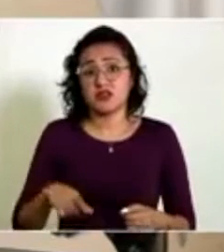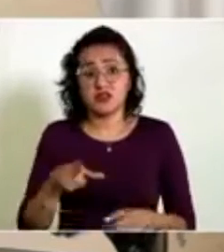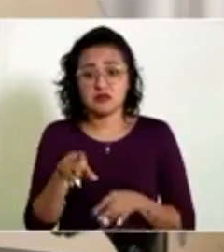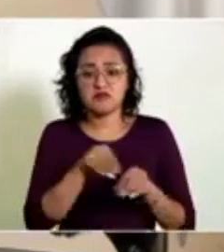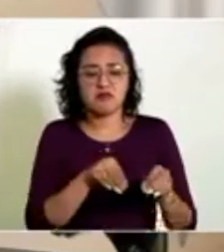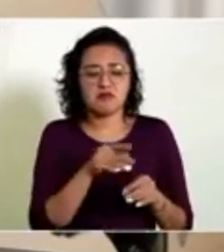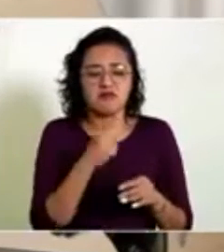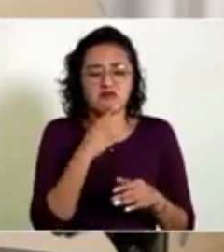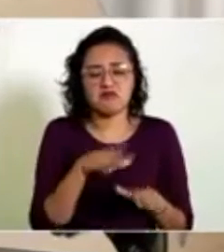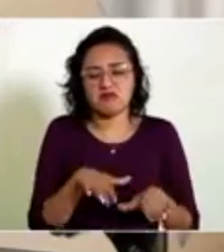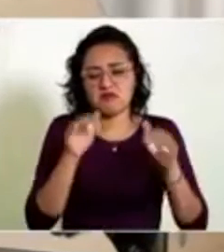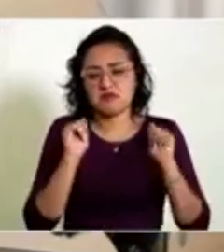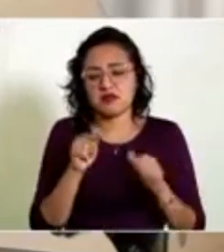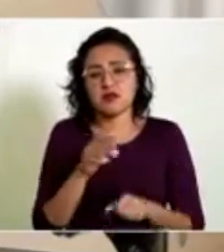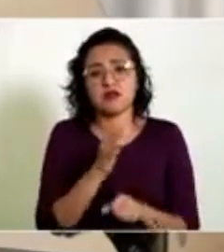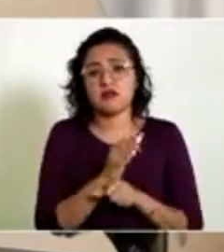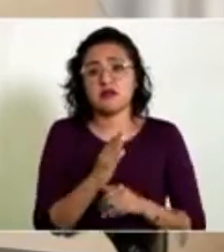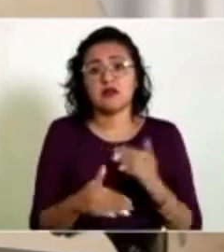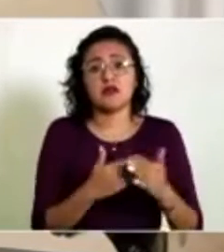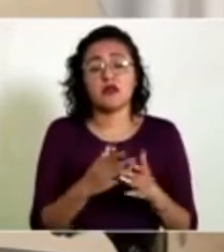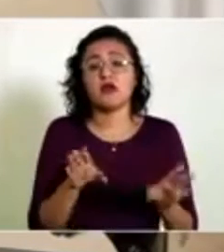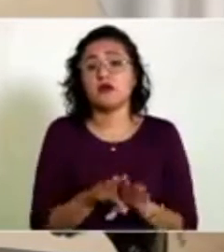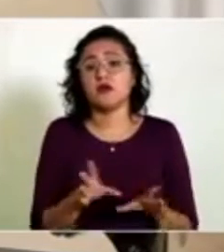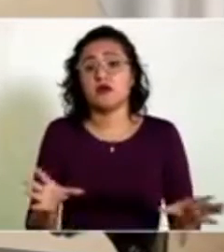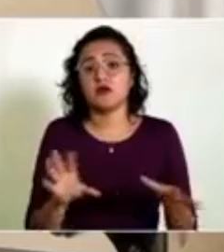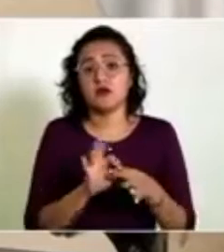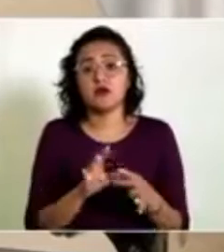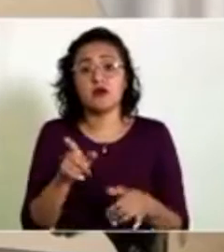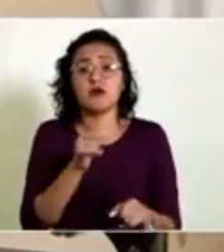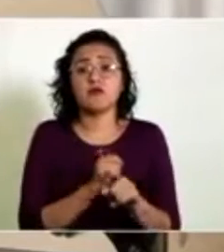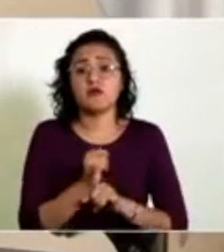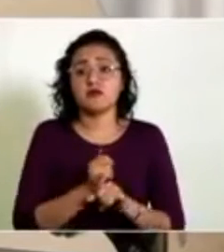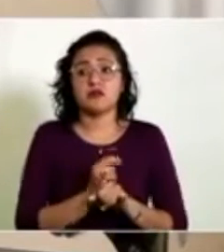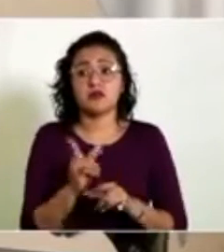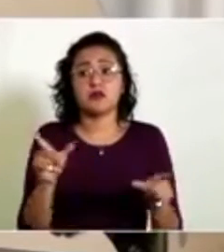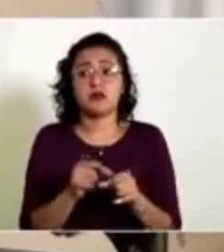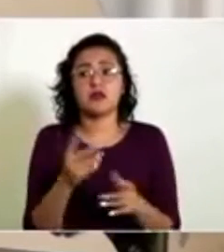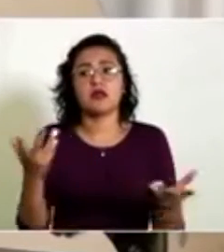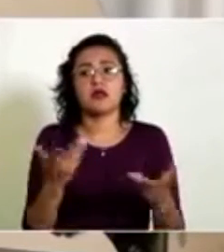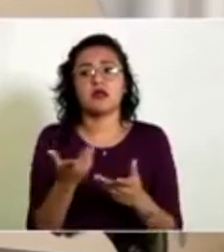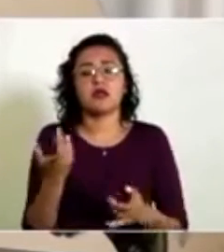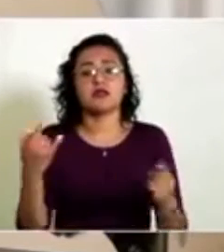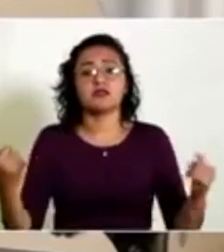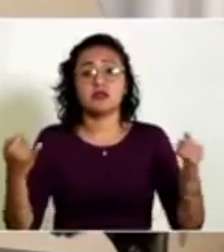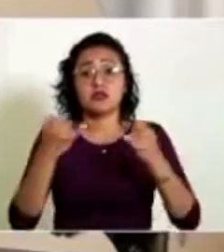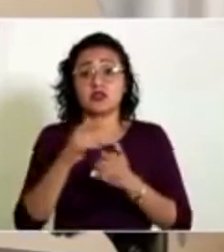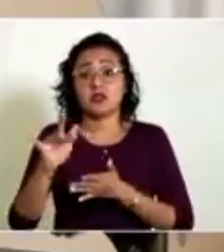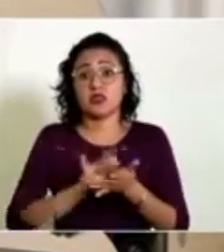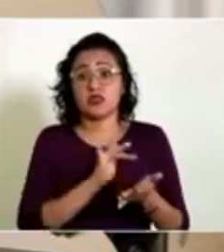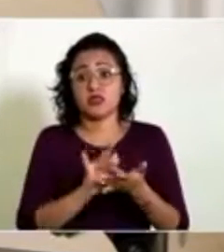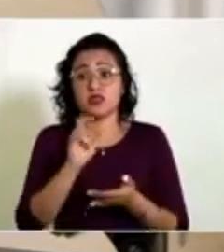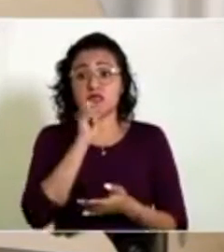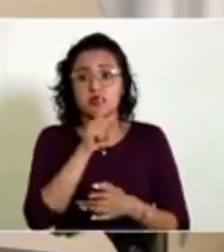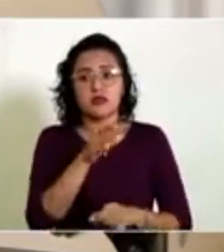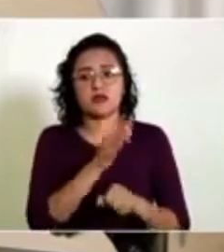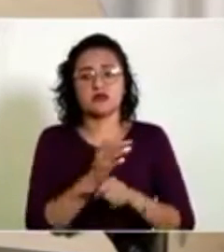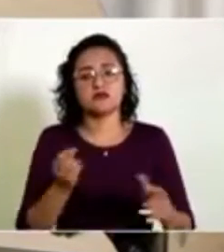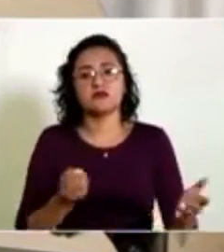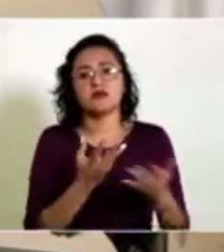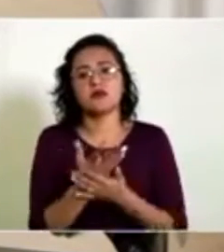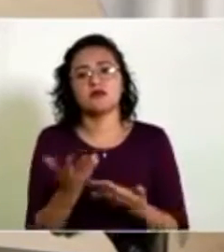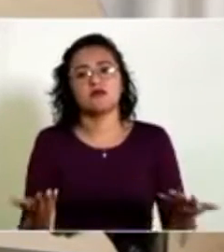se mueva, simplemente se presentó como parte de una investigación que se hizo en el Instituto Digital y salieron